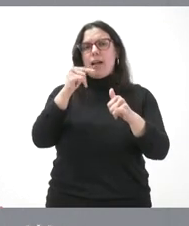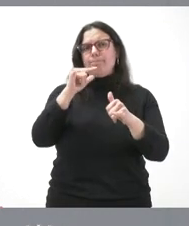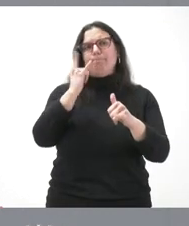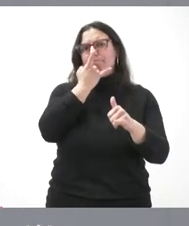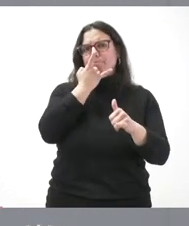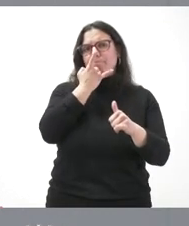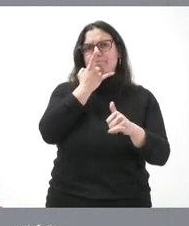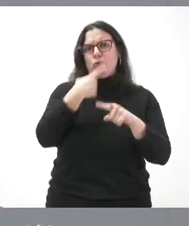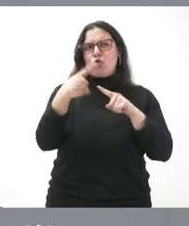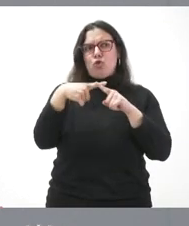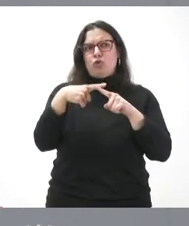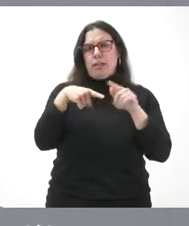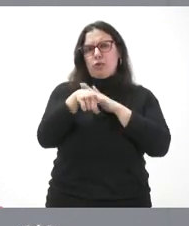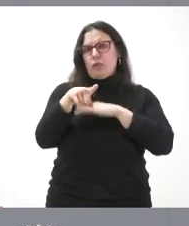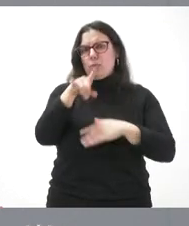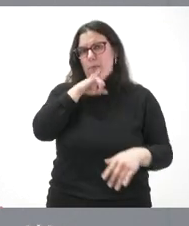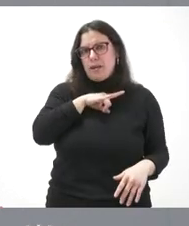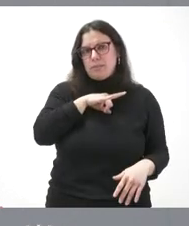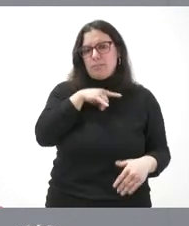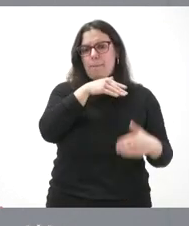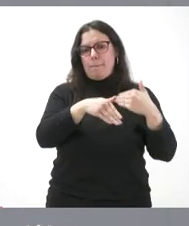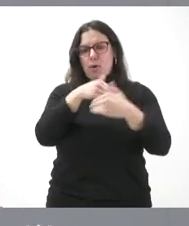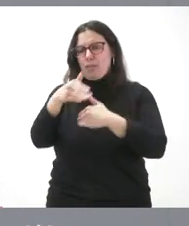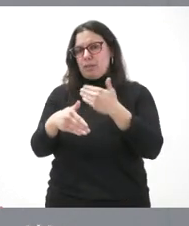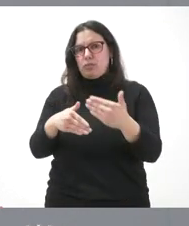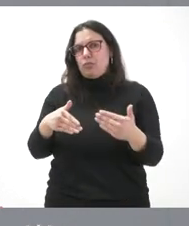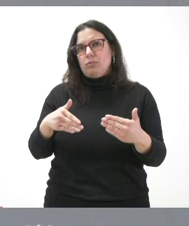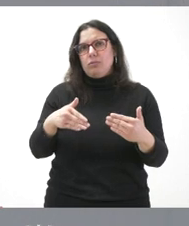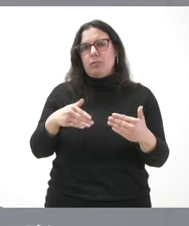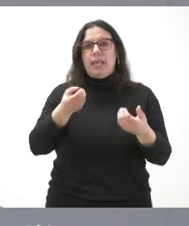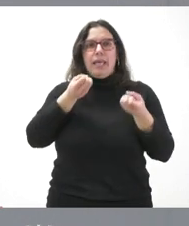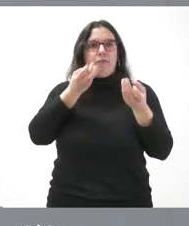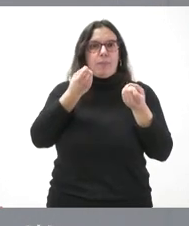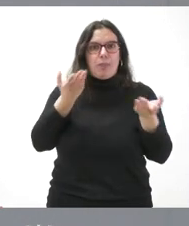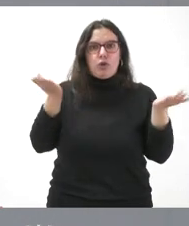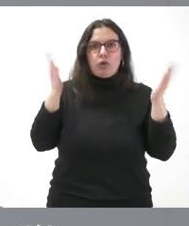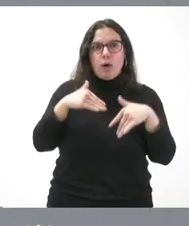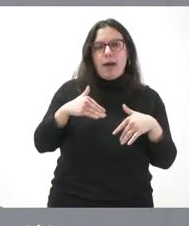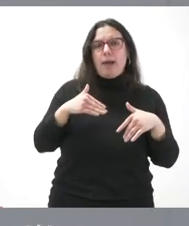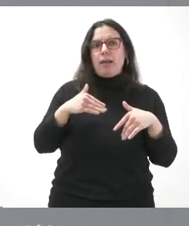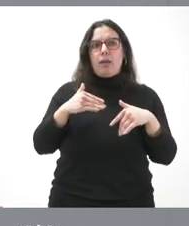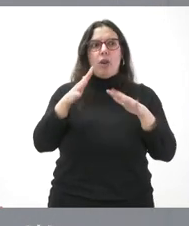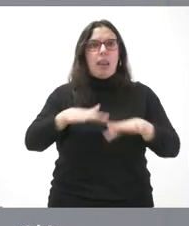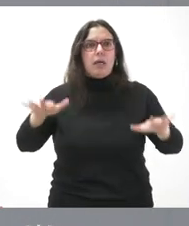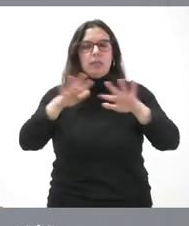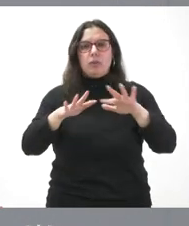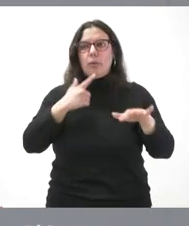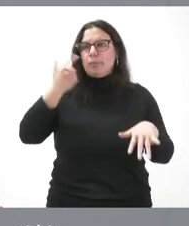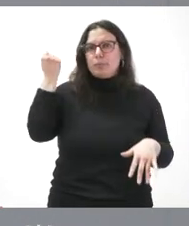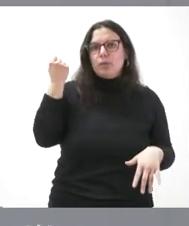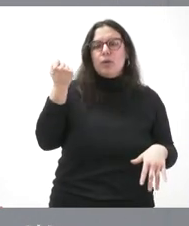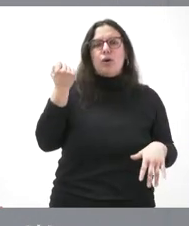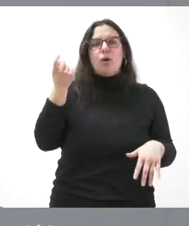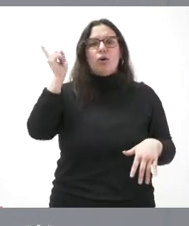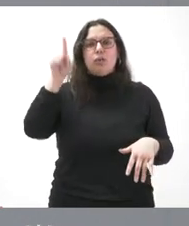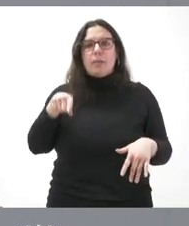durante este proceso. Errores, básicamente, de información, de la velocidad de transmitir esta información, información también